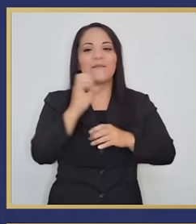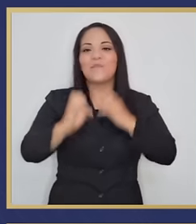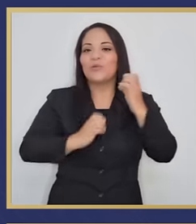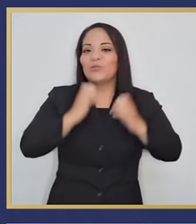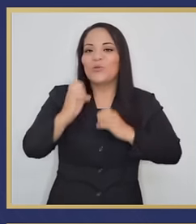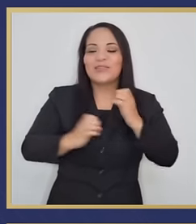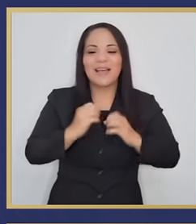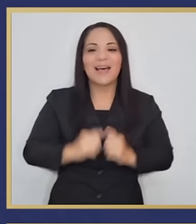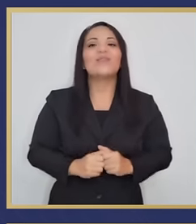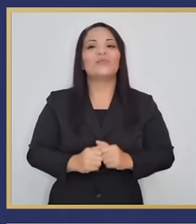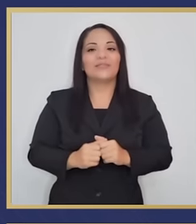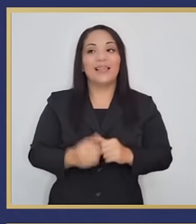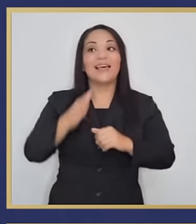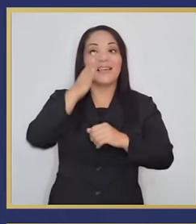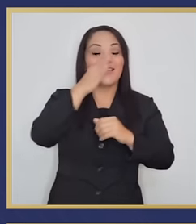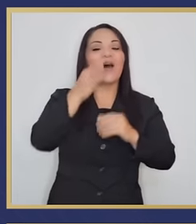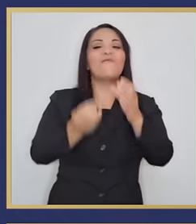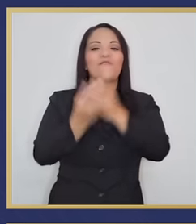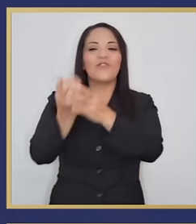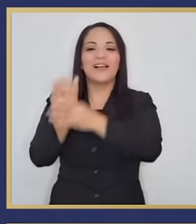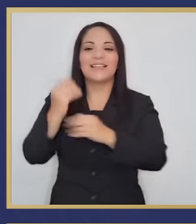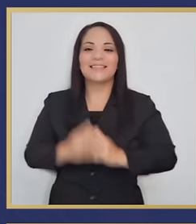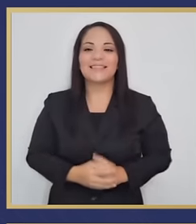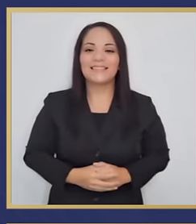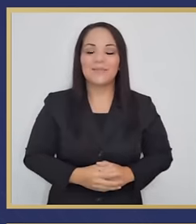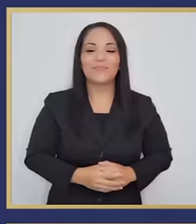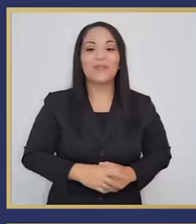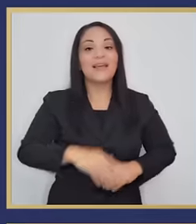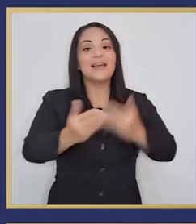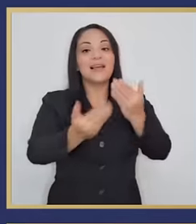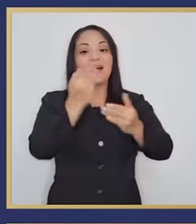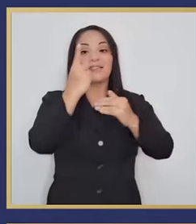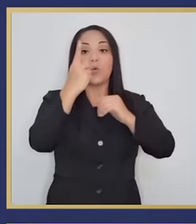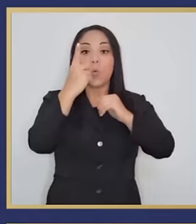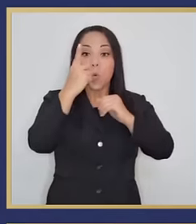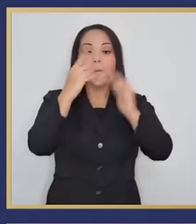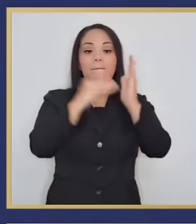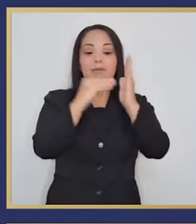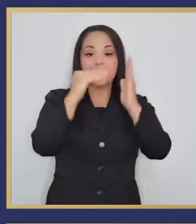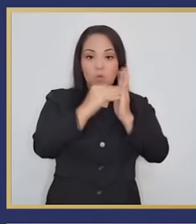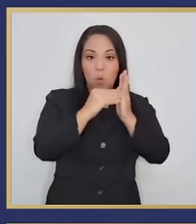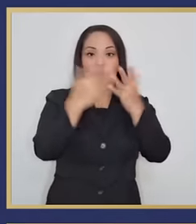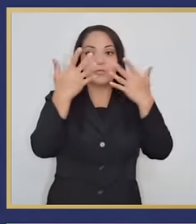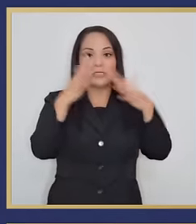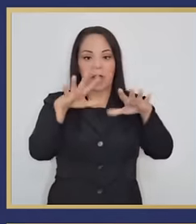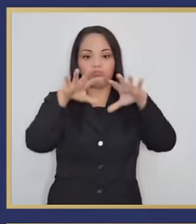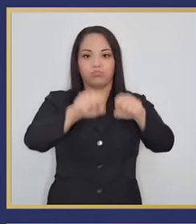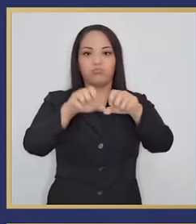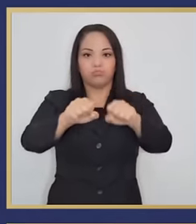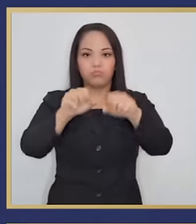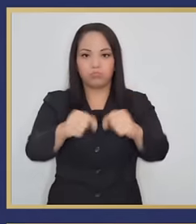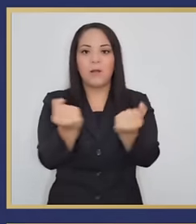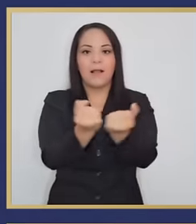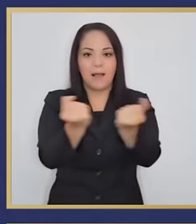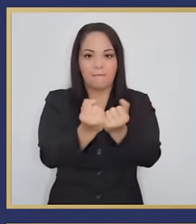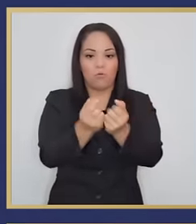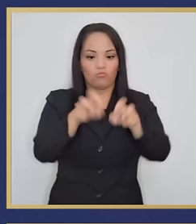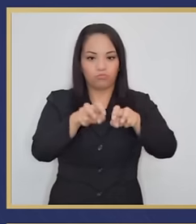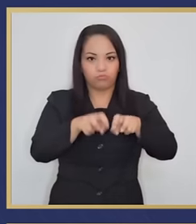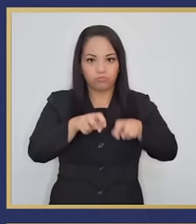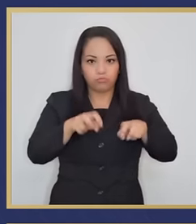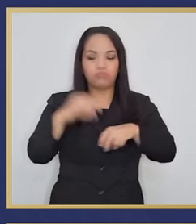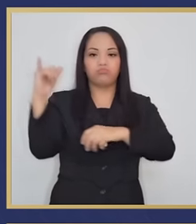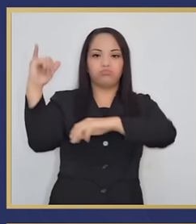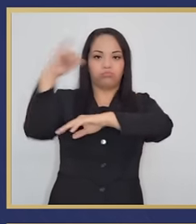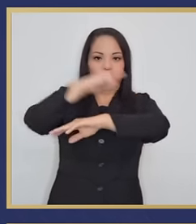volcanes. Estamos muy emocionados por llevarlos a los volcanes. Con casi un millón de asientos programados por las distintas